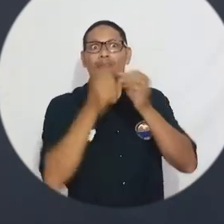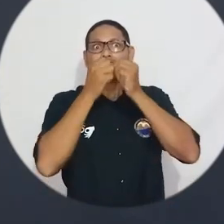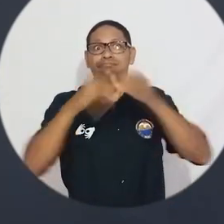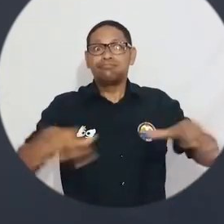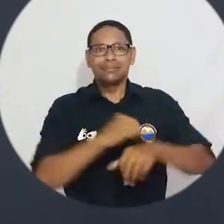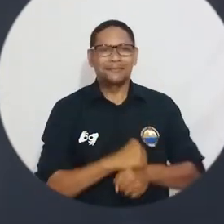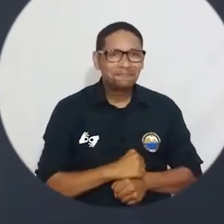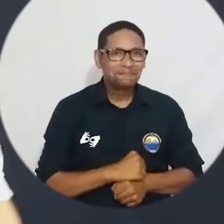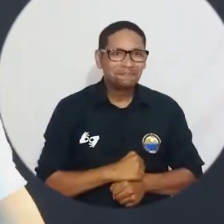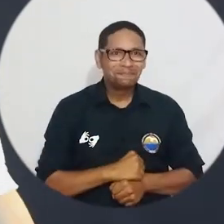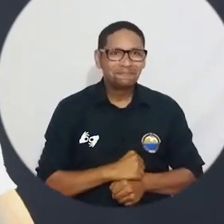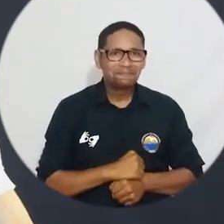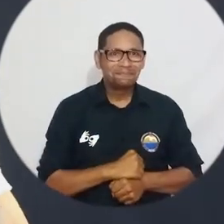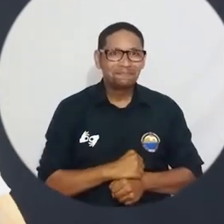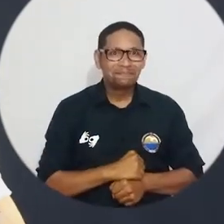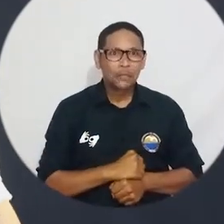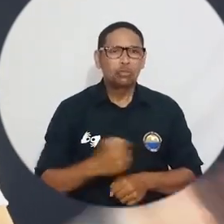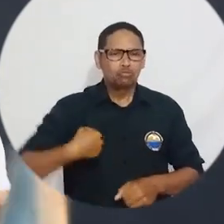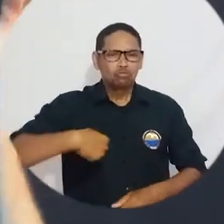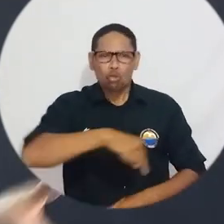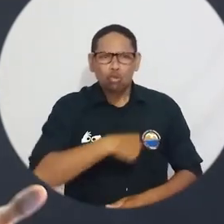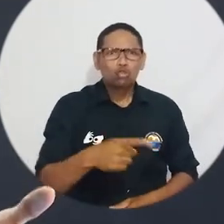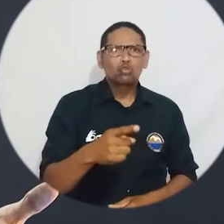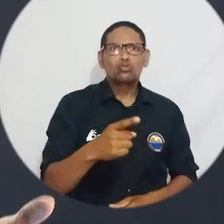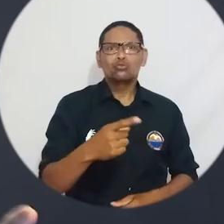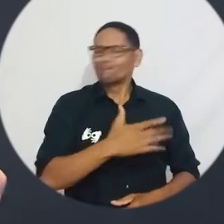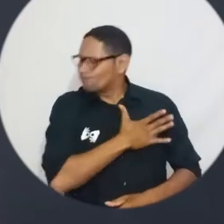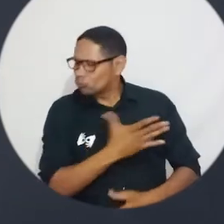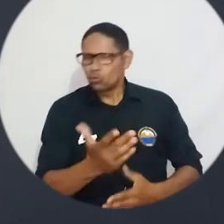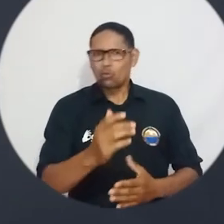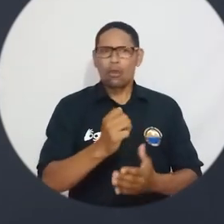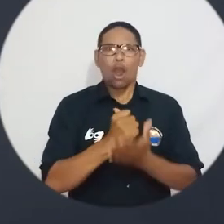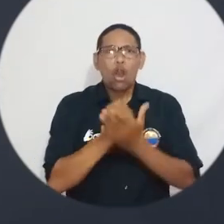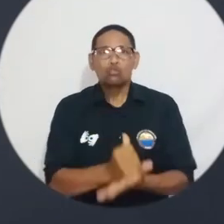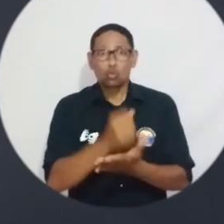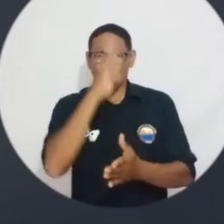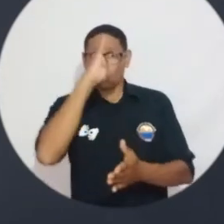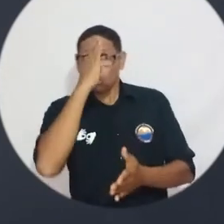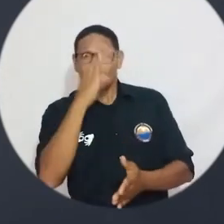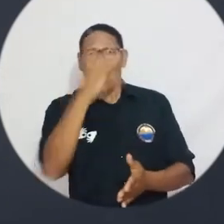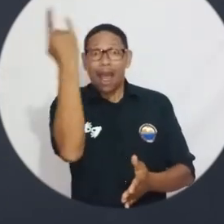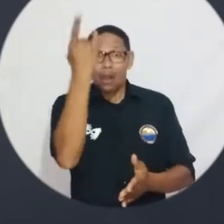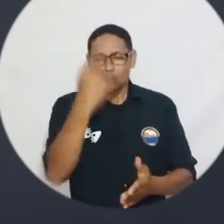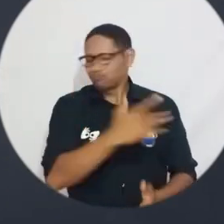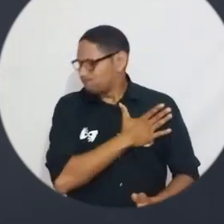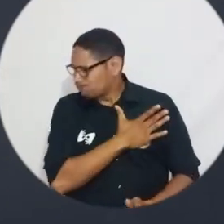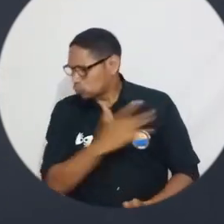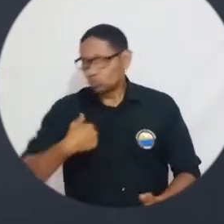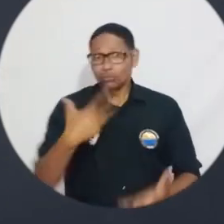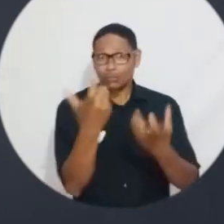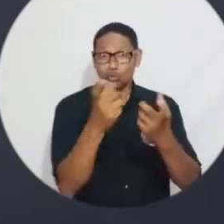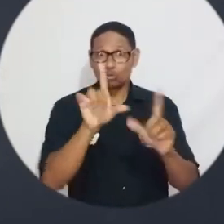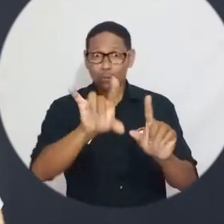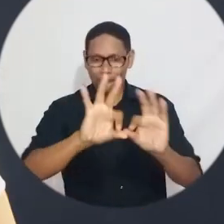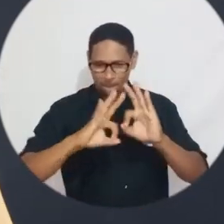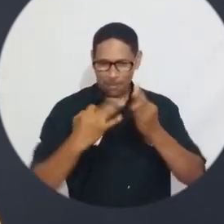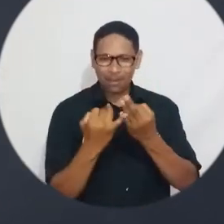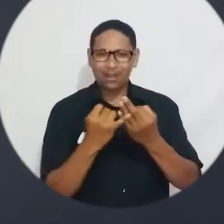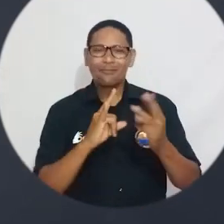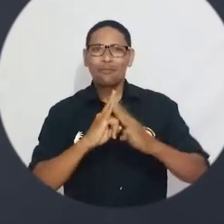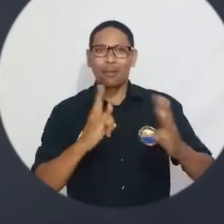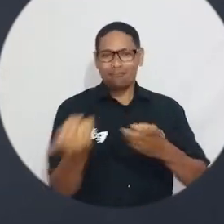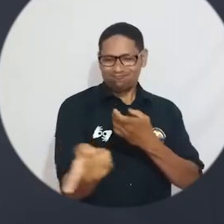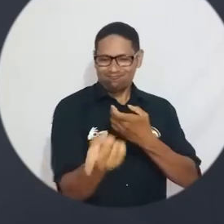seleccionados. Estamos para resolver todas tus dudas porque queremos que seas parte de Unimagdalena, una universidad